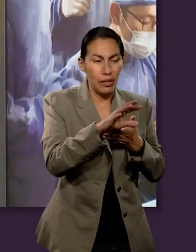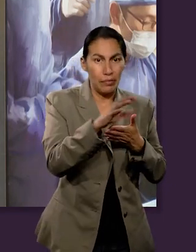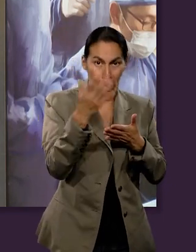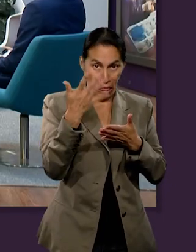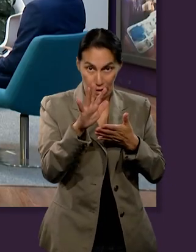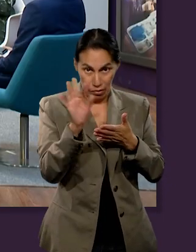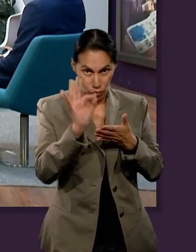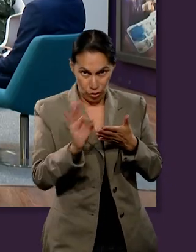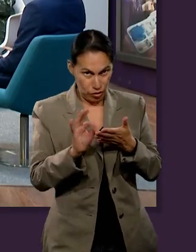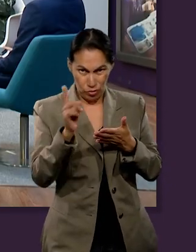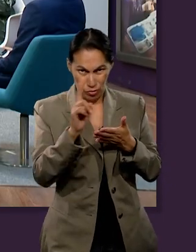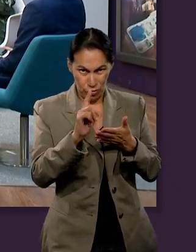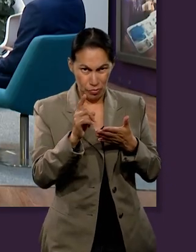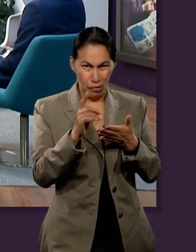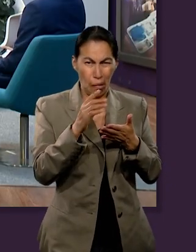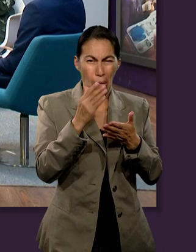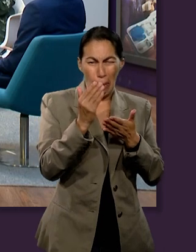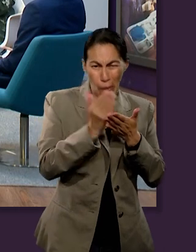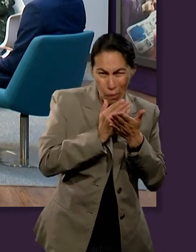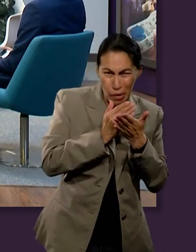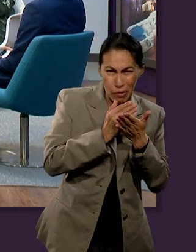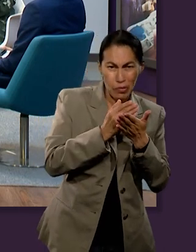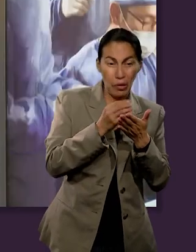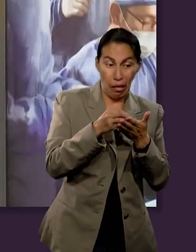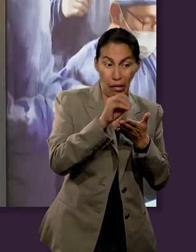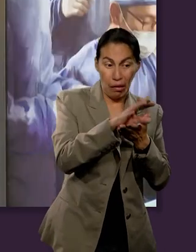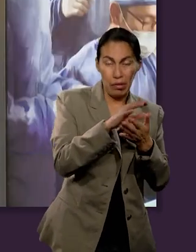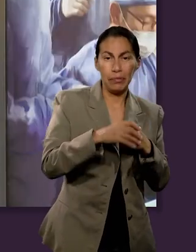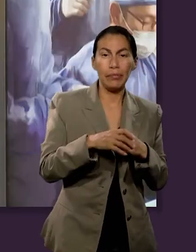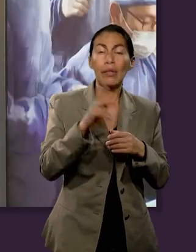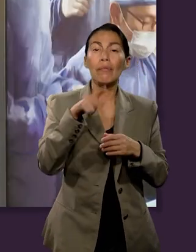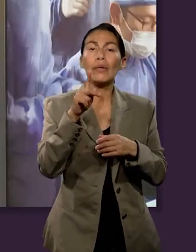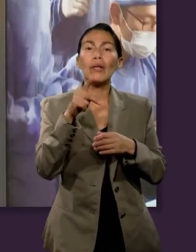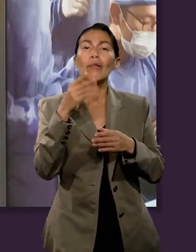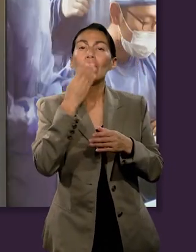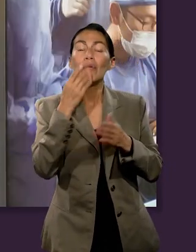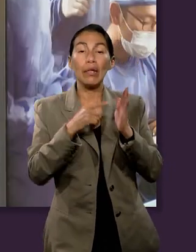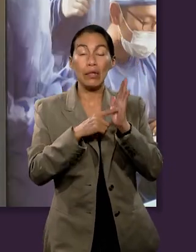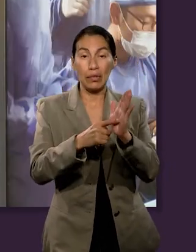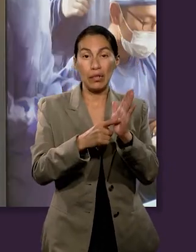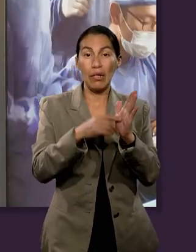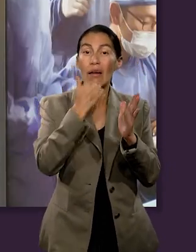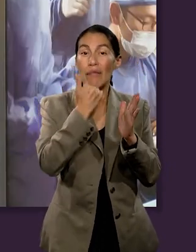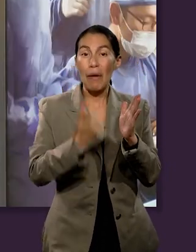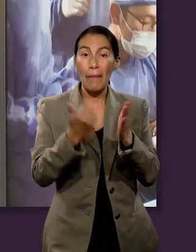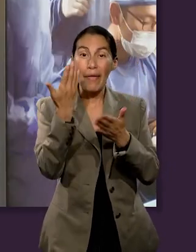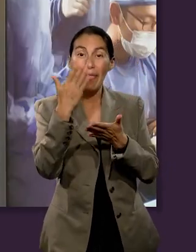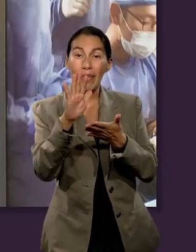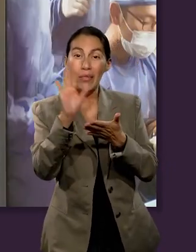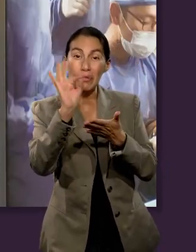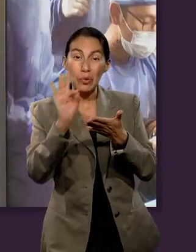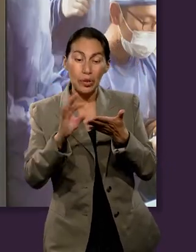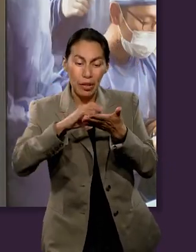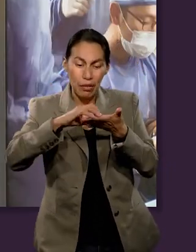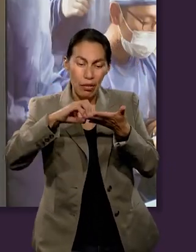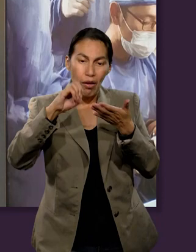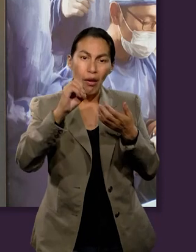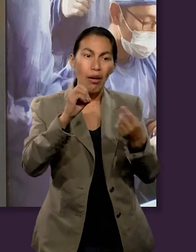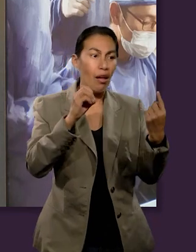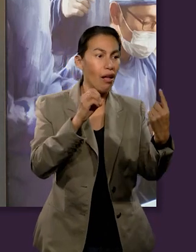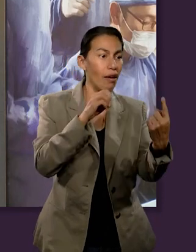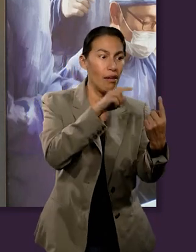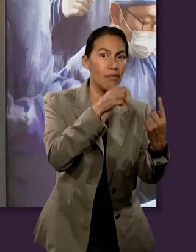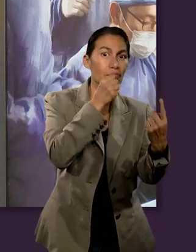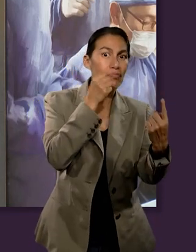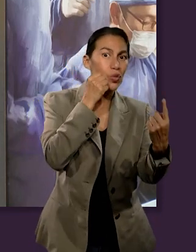no específicamente el 10%, porque si nos damos cuenta específicamente, él dice que da este 10% al